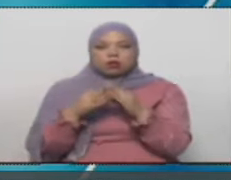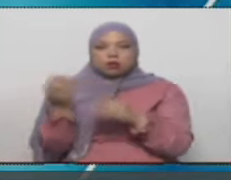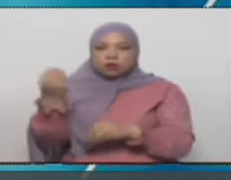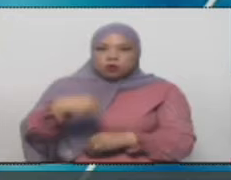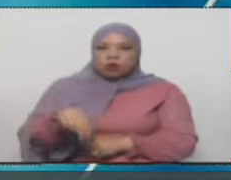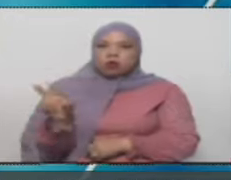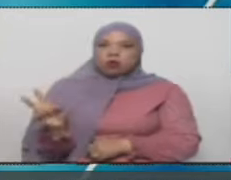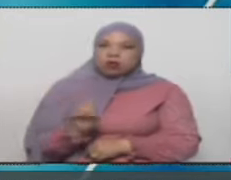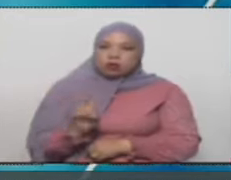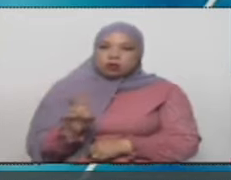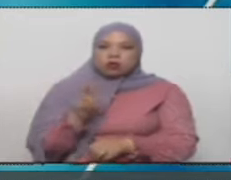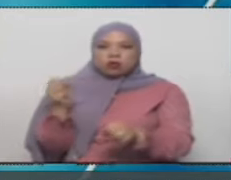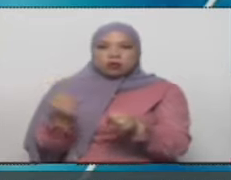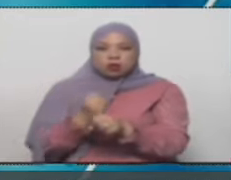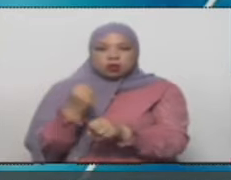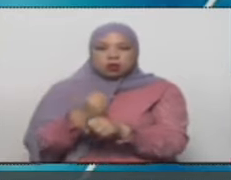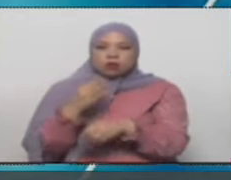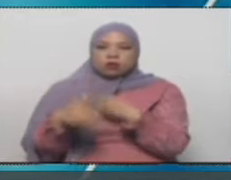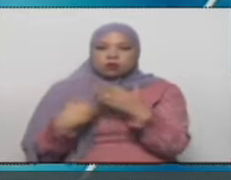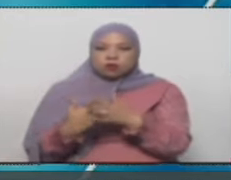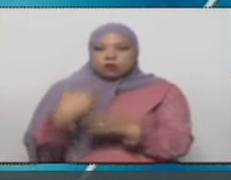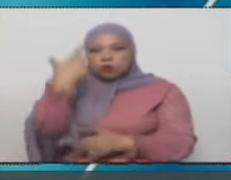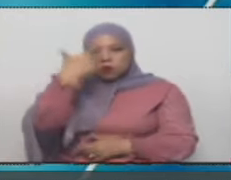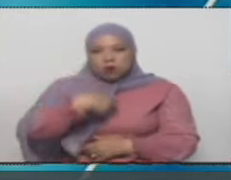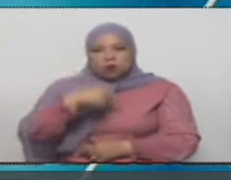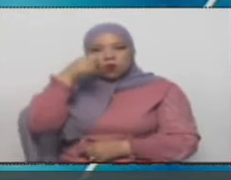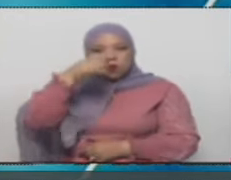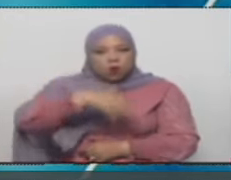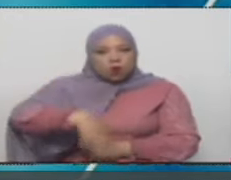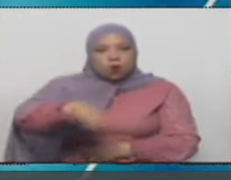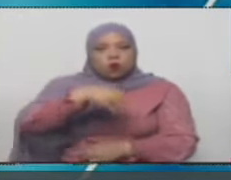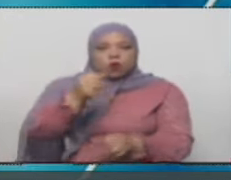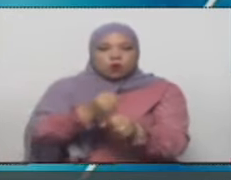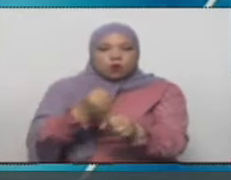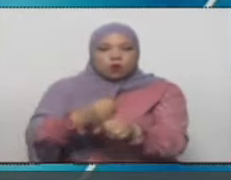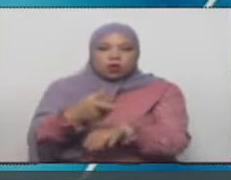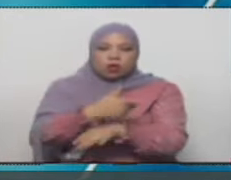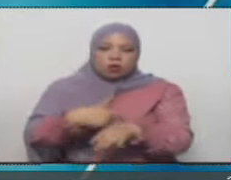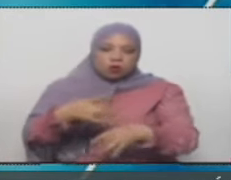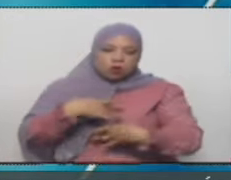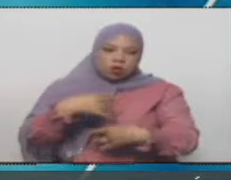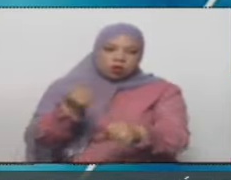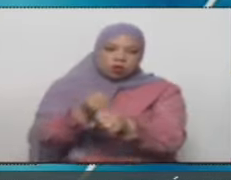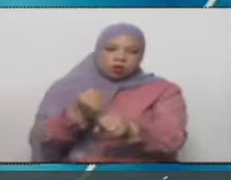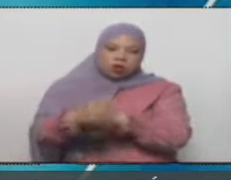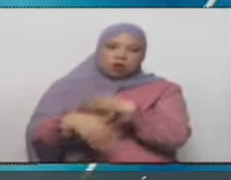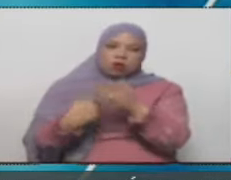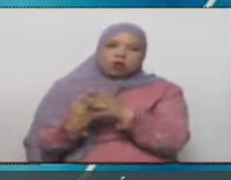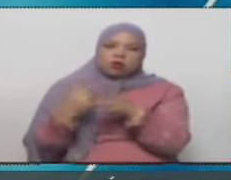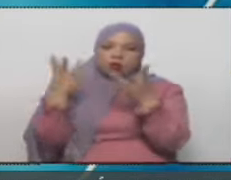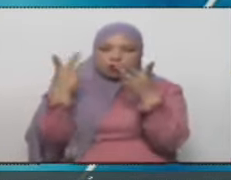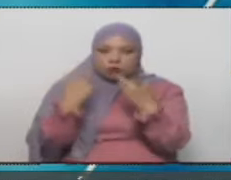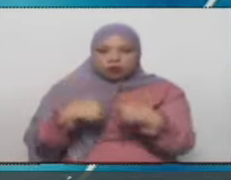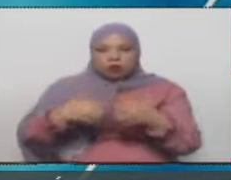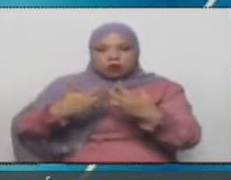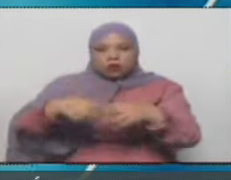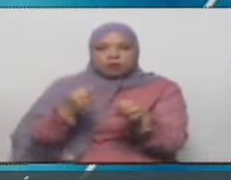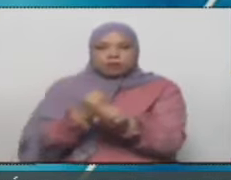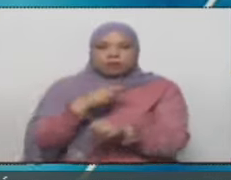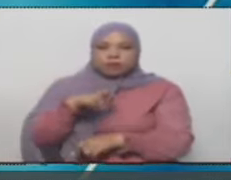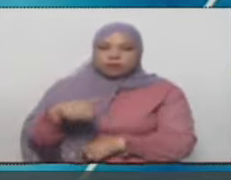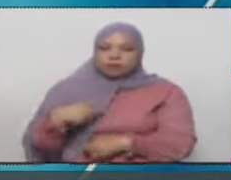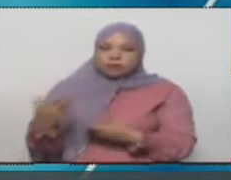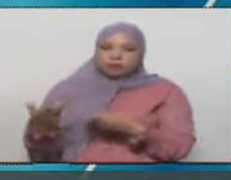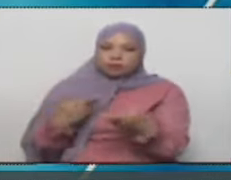venezolanos, a más personas de nuestro pueblo, le está llegando el Internet. Y el crecimiento del número de empresas prestadores de